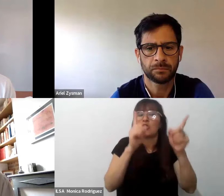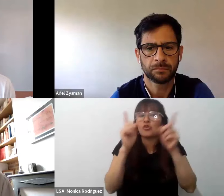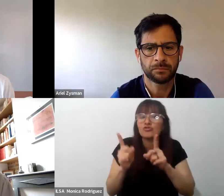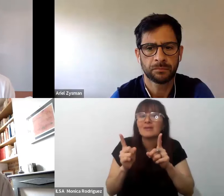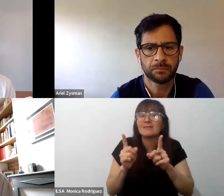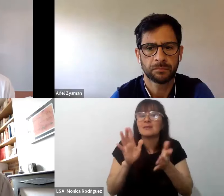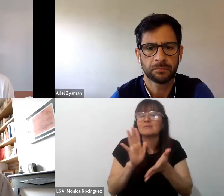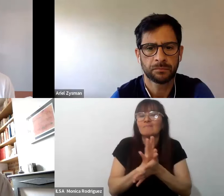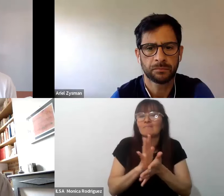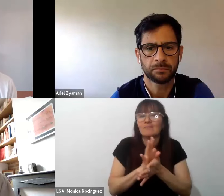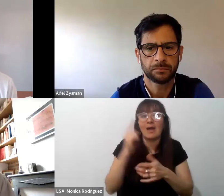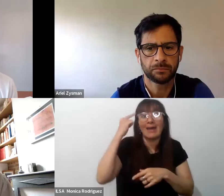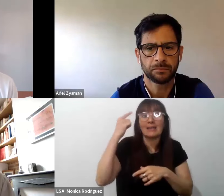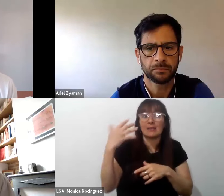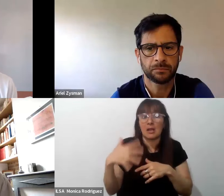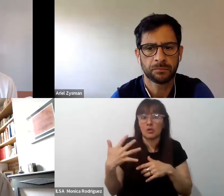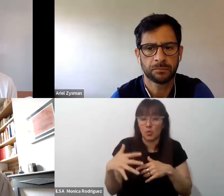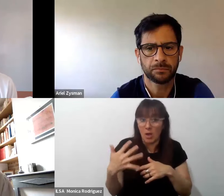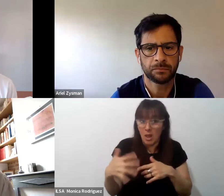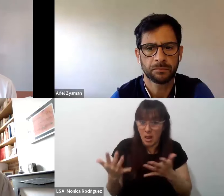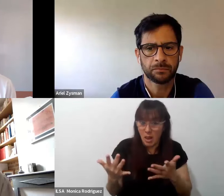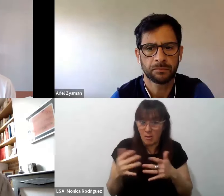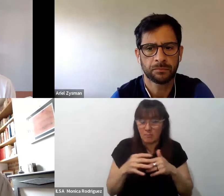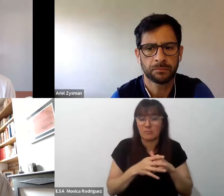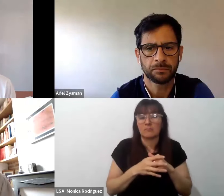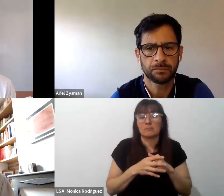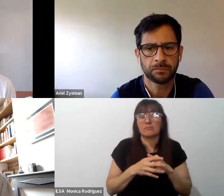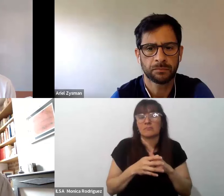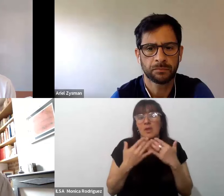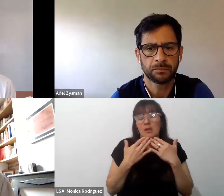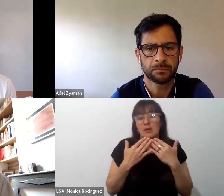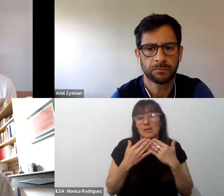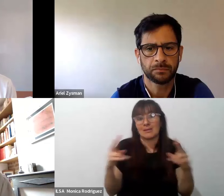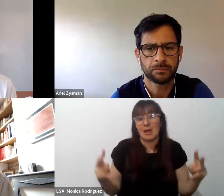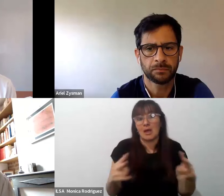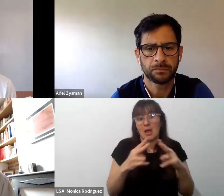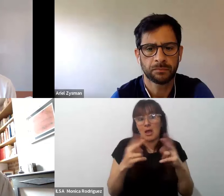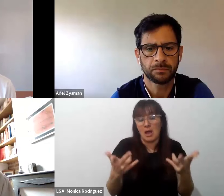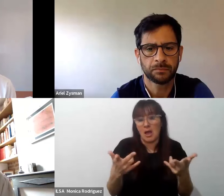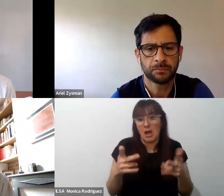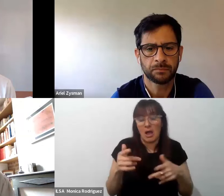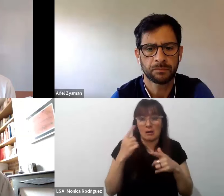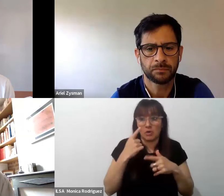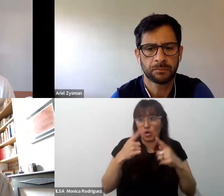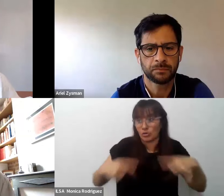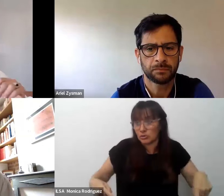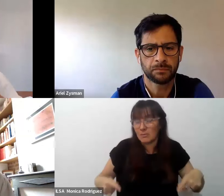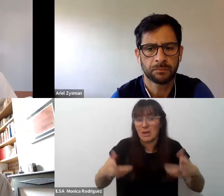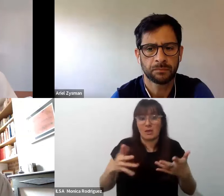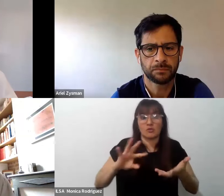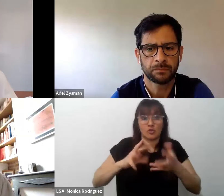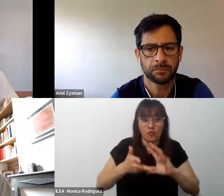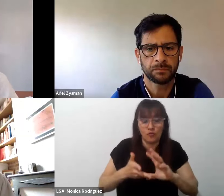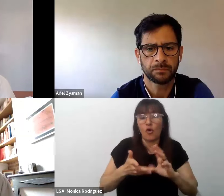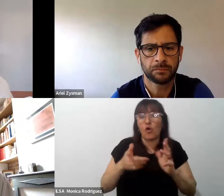un intelectual y y gracias al encuentro de estos saberes y de la manera en la que